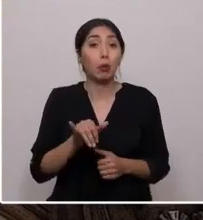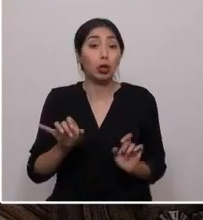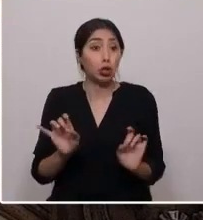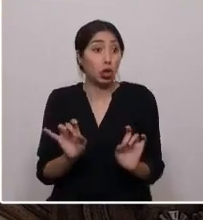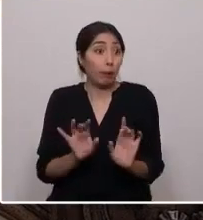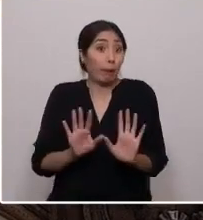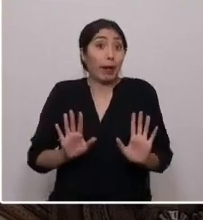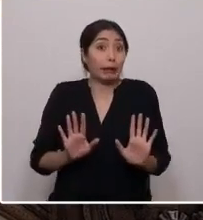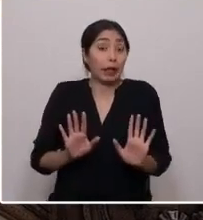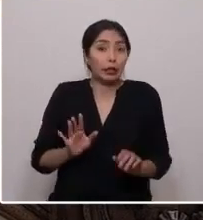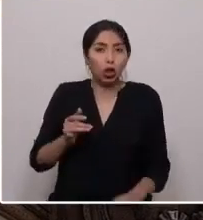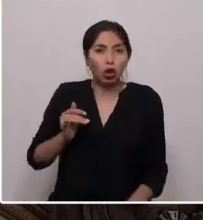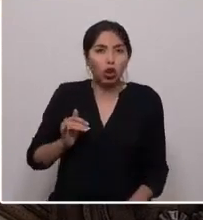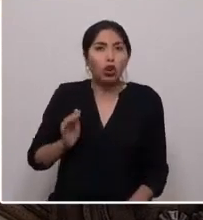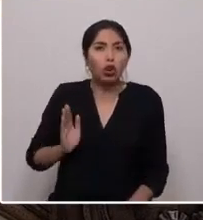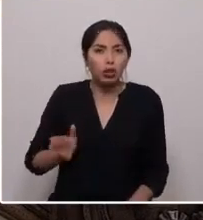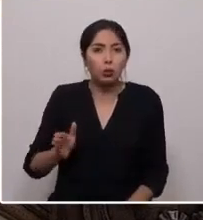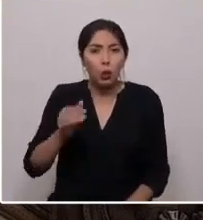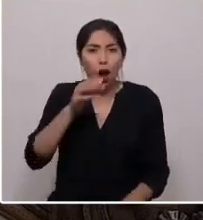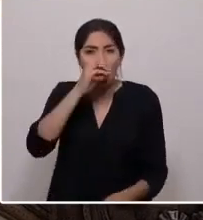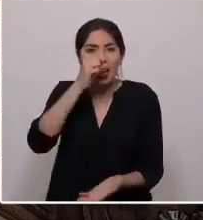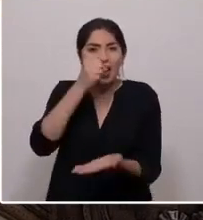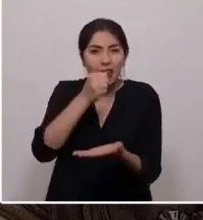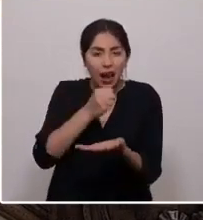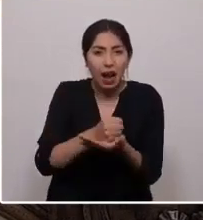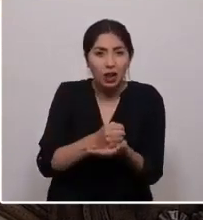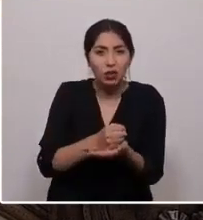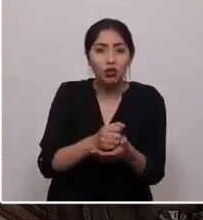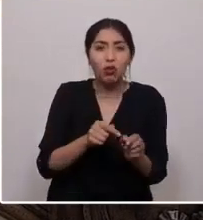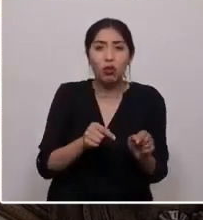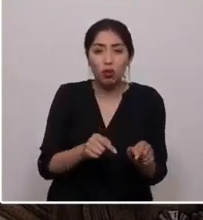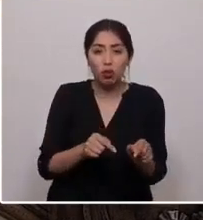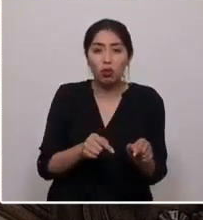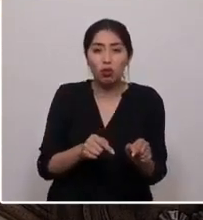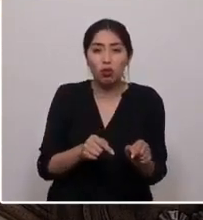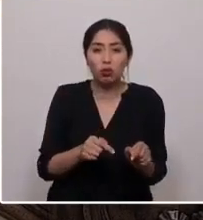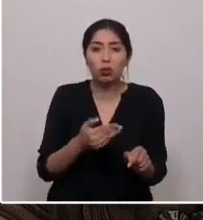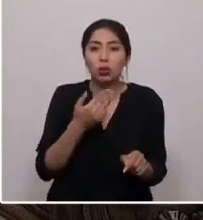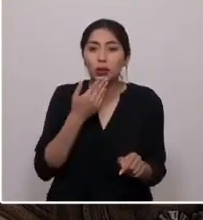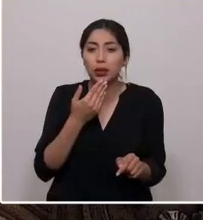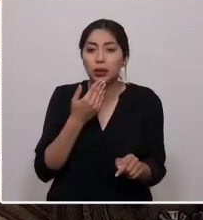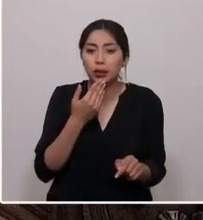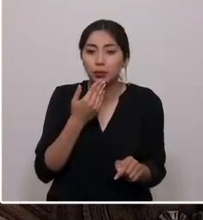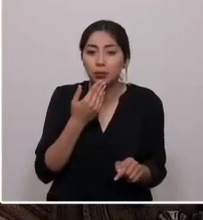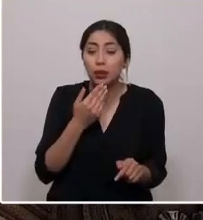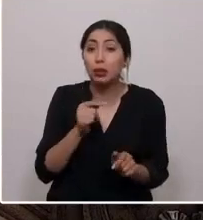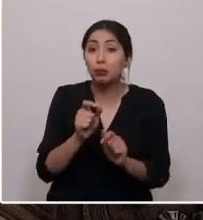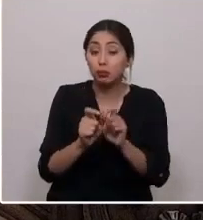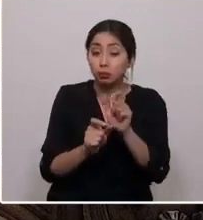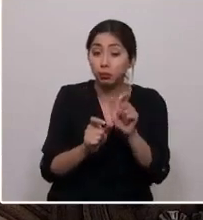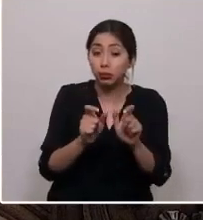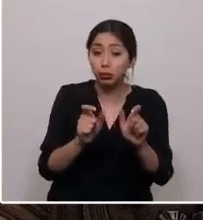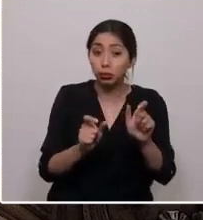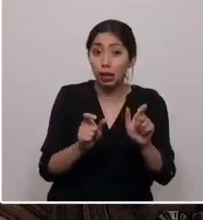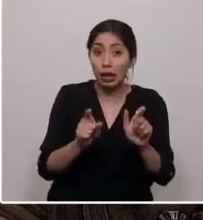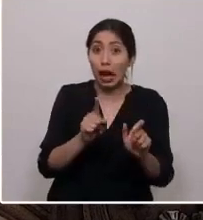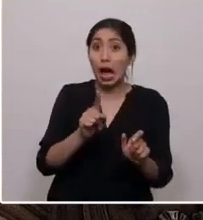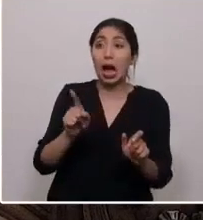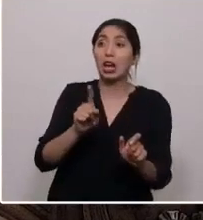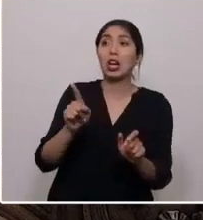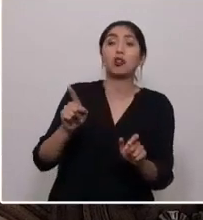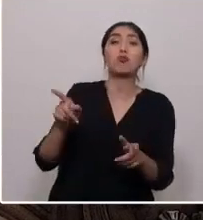engaño de la superioridad moral, la cancelación de quien no adopte aquella postura identitaria,